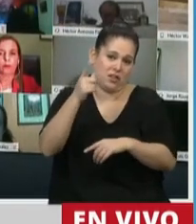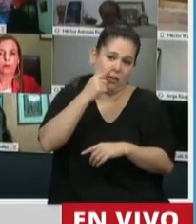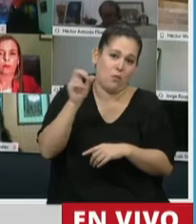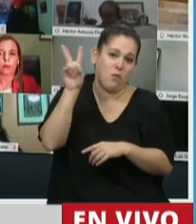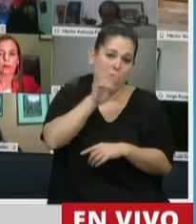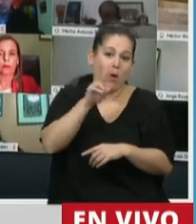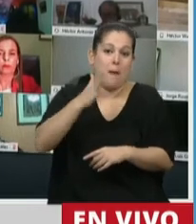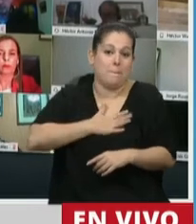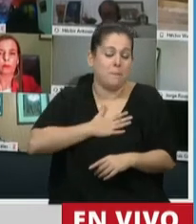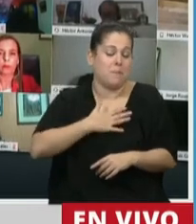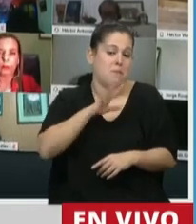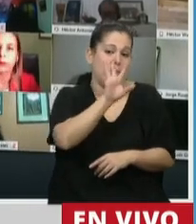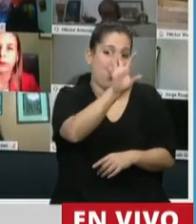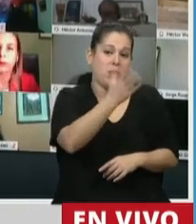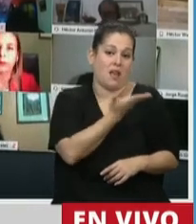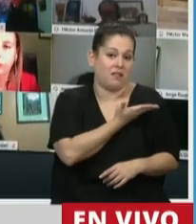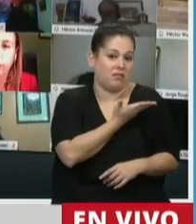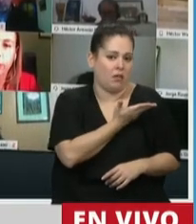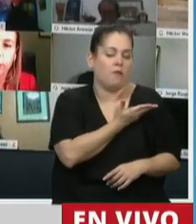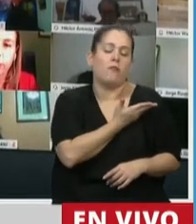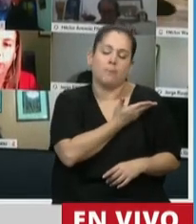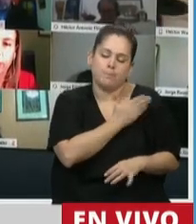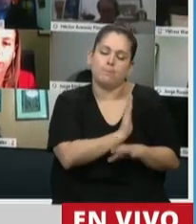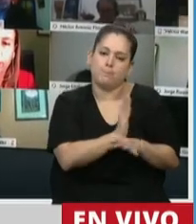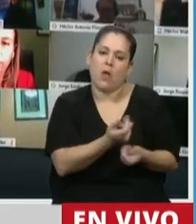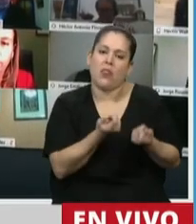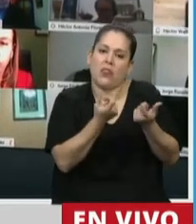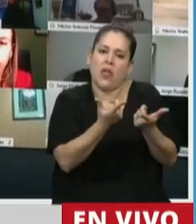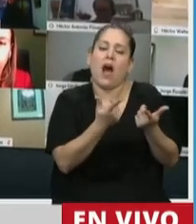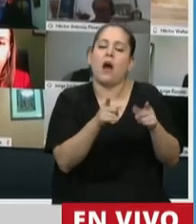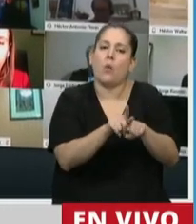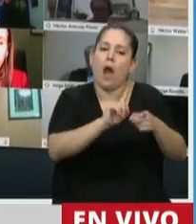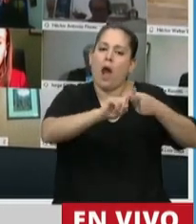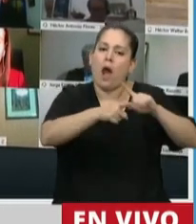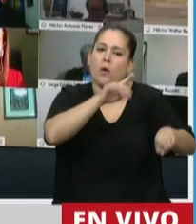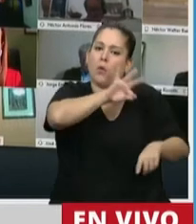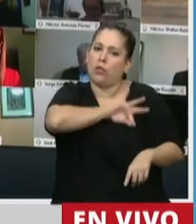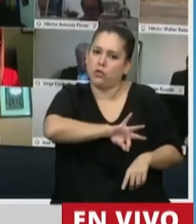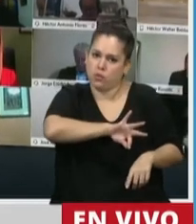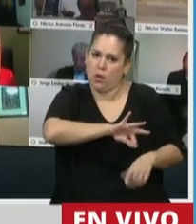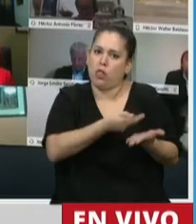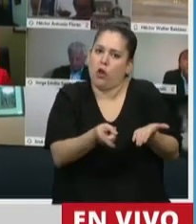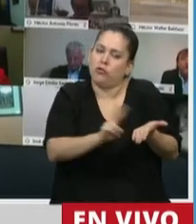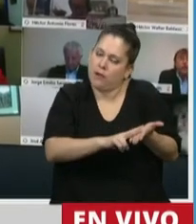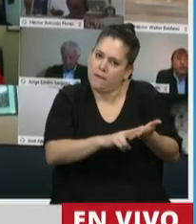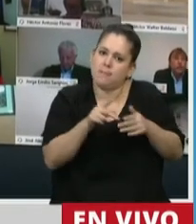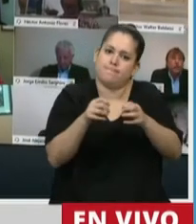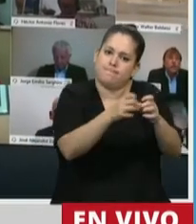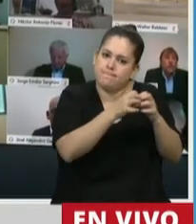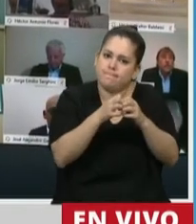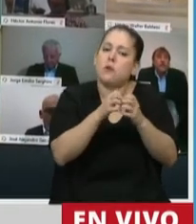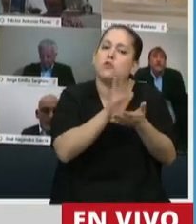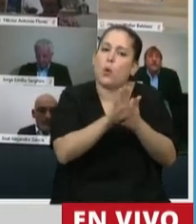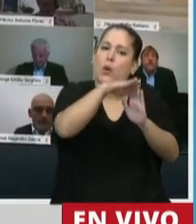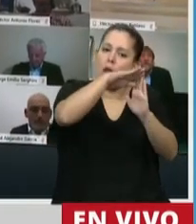de mi provincia de Santa Fe, sea a través de la reapertura de la paritaria para la discusión salarial y de las condiciones de